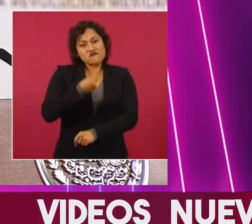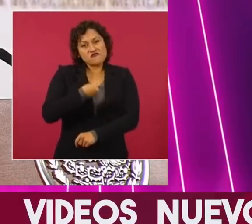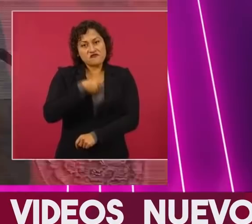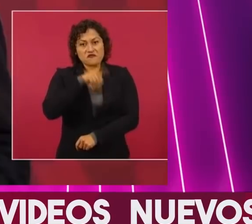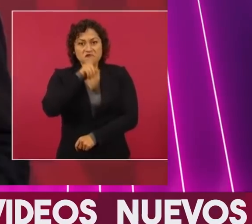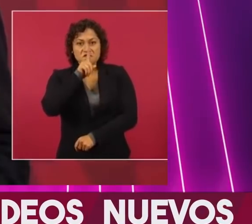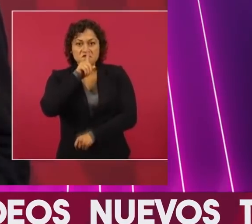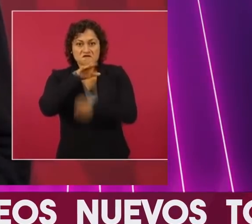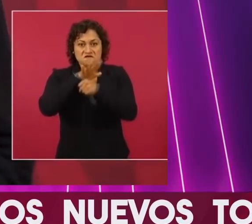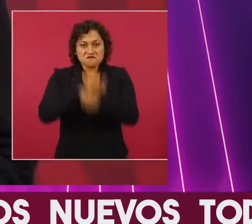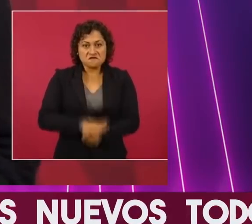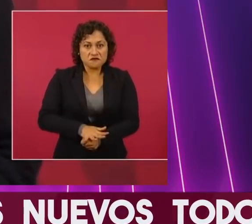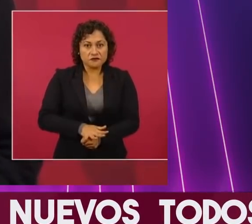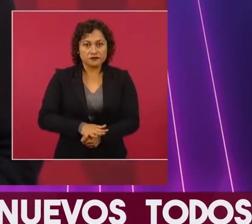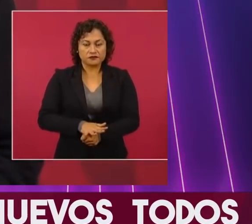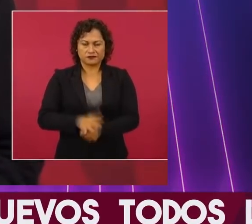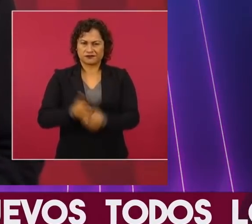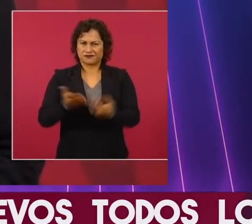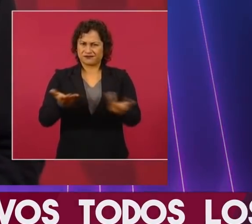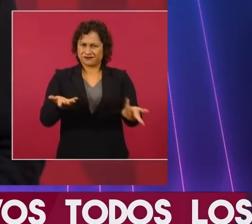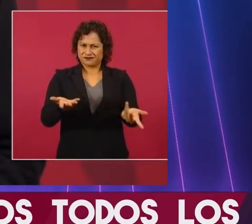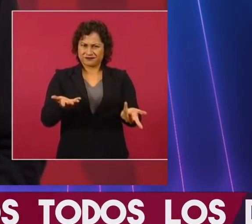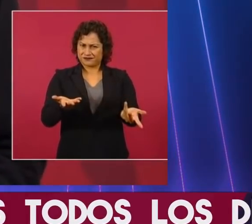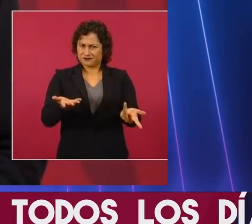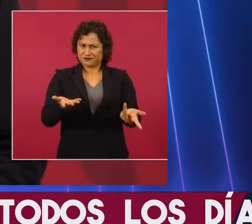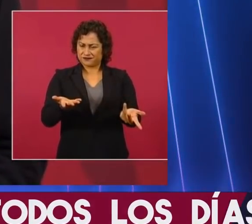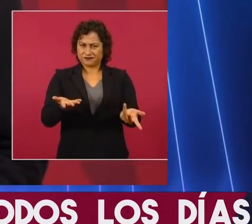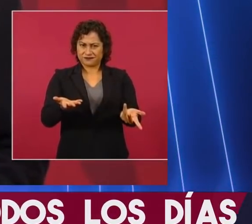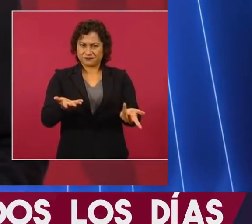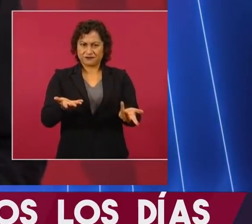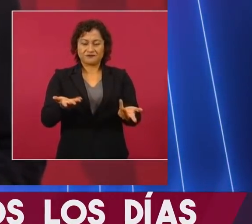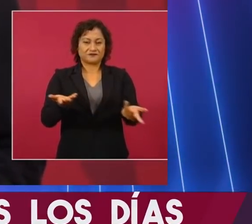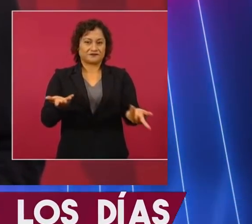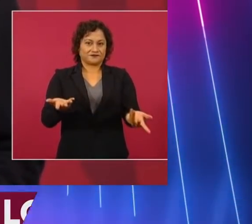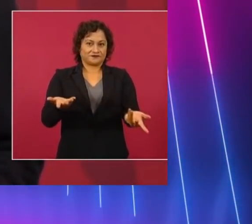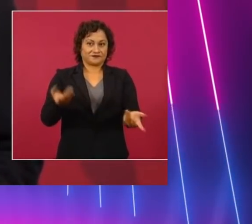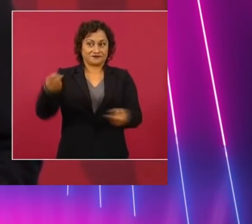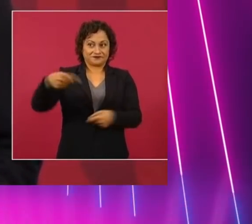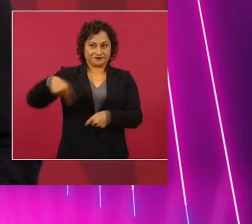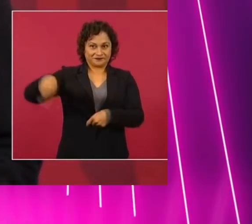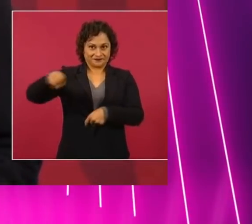y un periodista de ese equipo